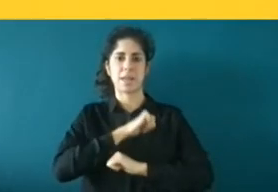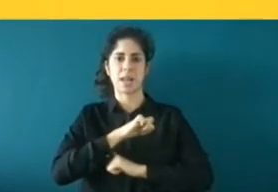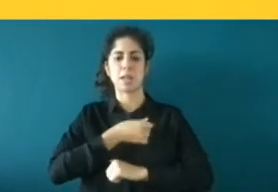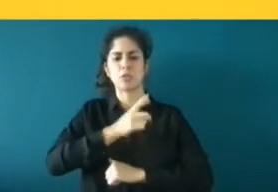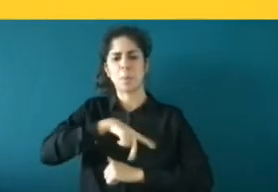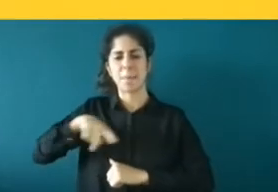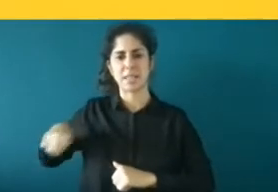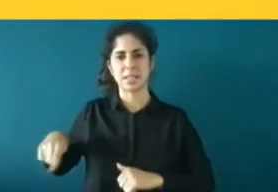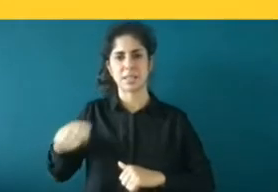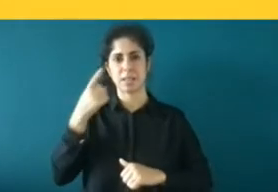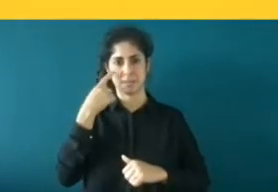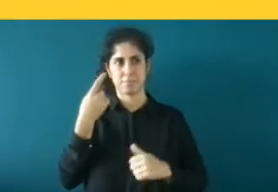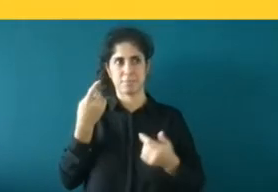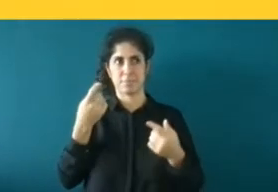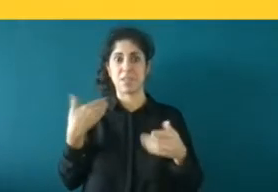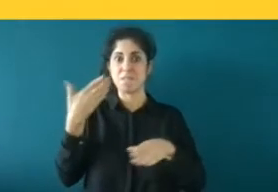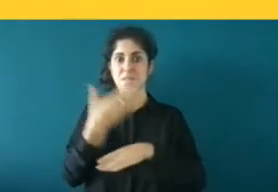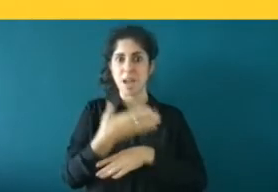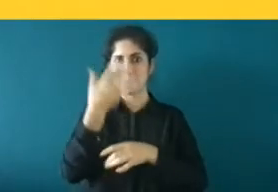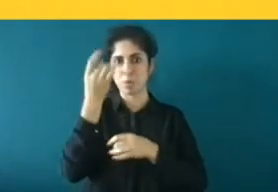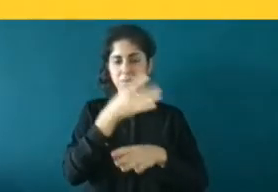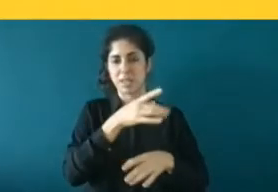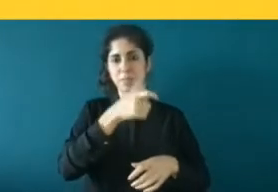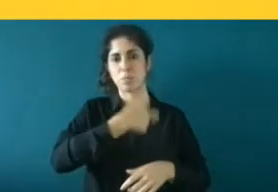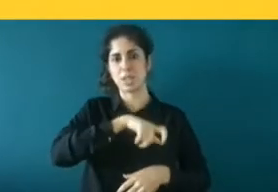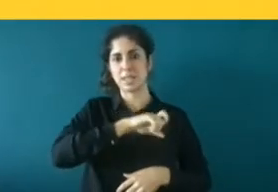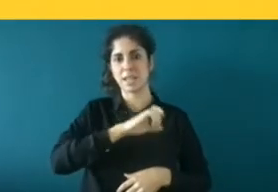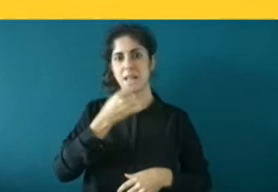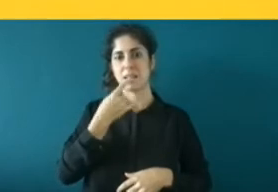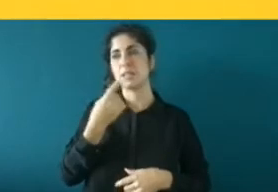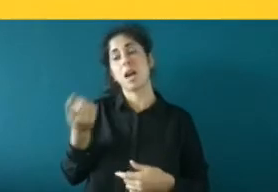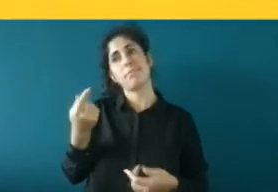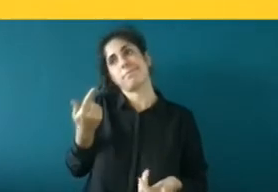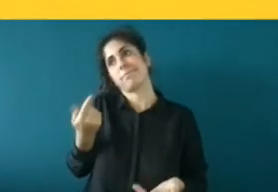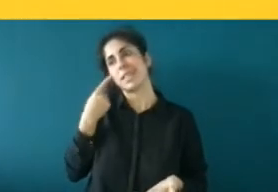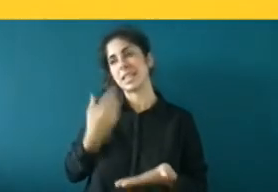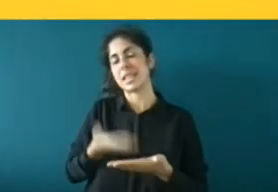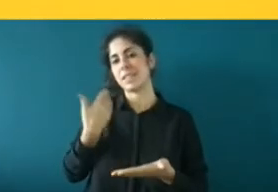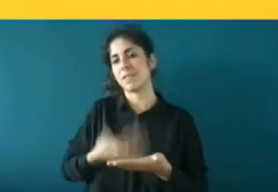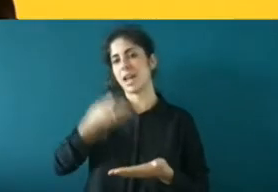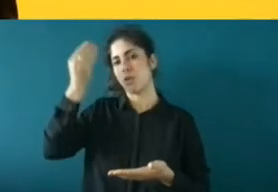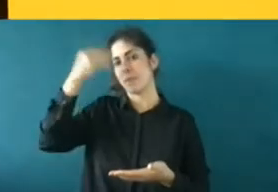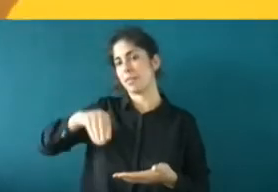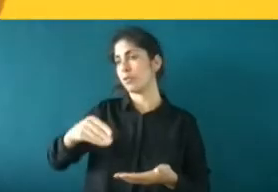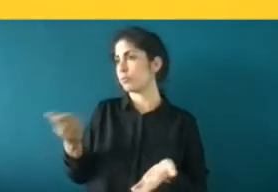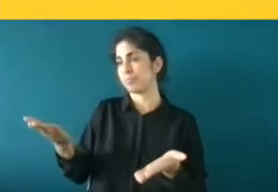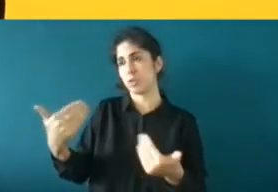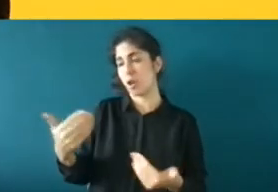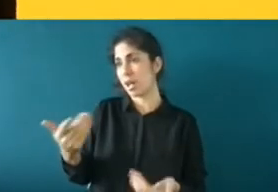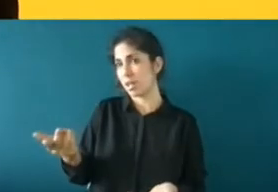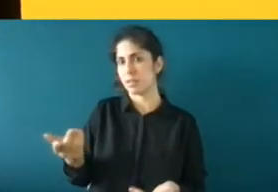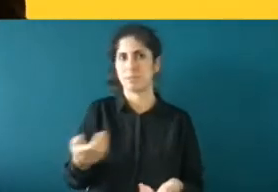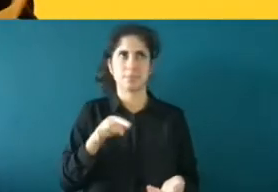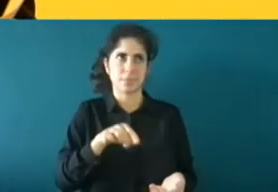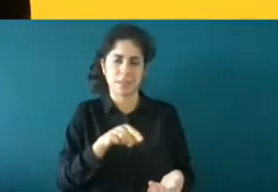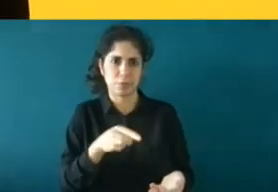no me ha traído el certificado de empadronamiento cuando esto no es un documento exigible para protección internacional. No, que usted no me ha traído el